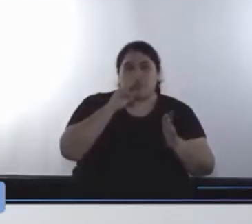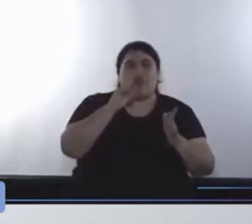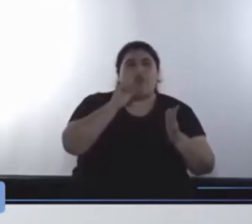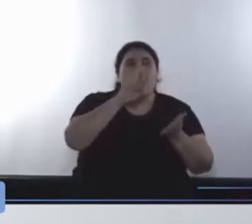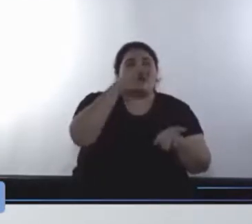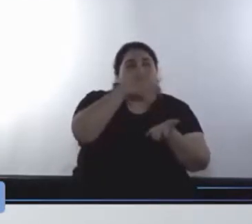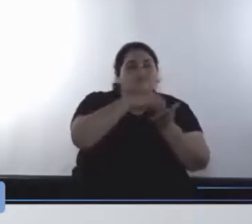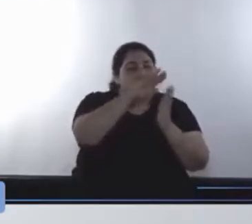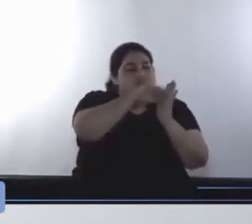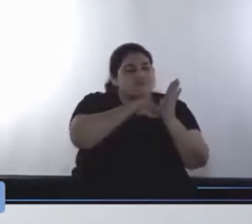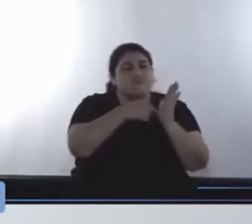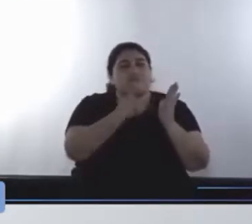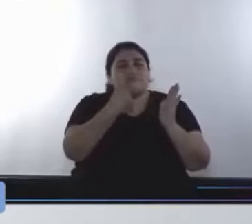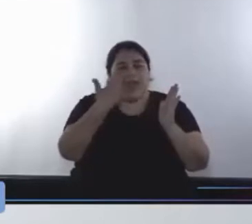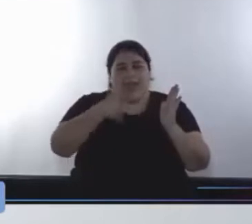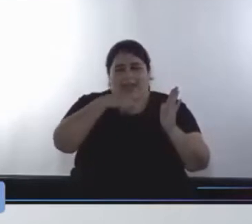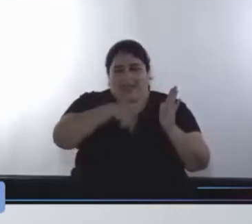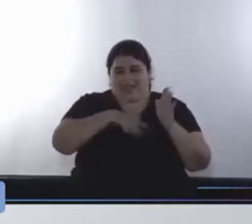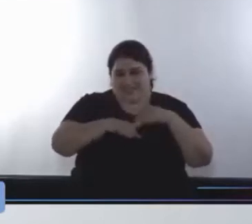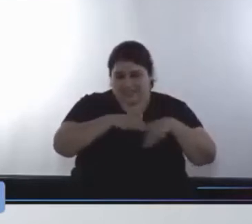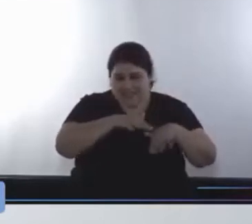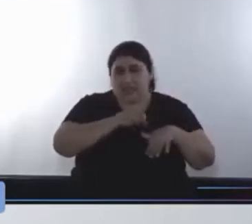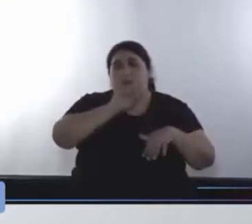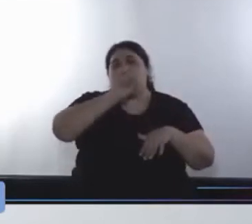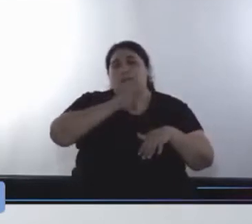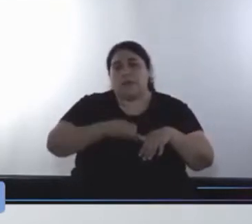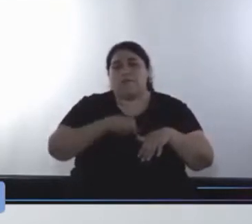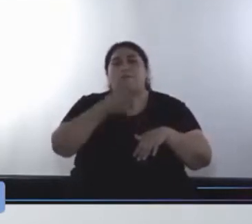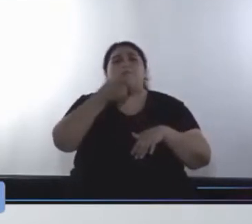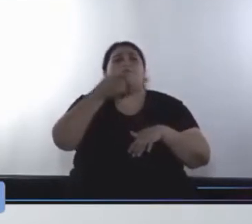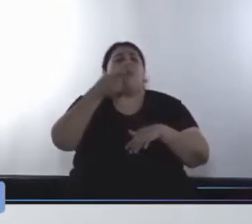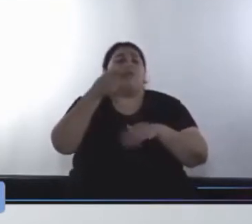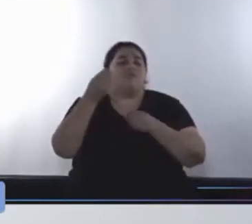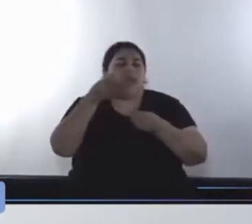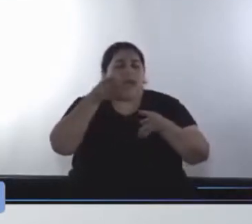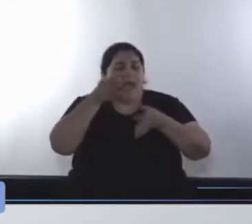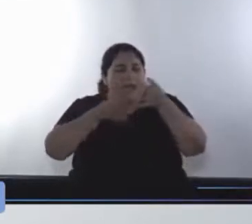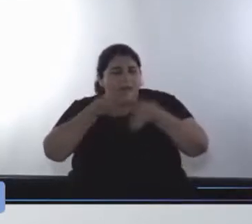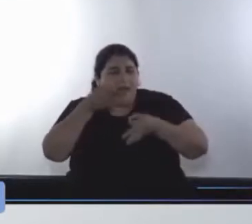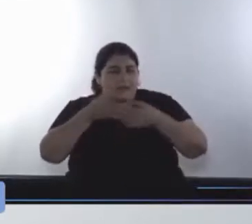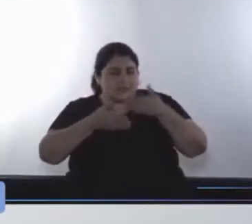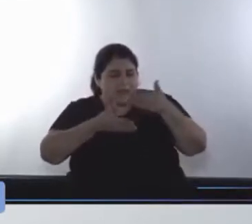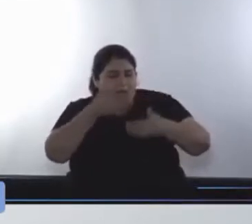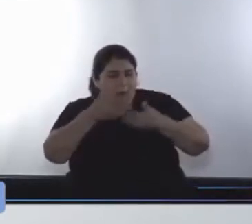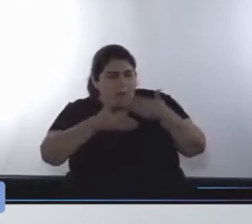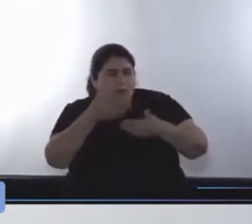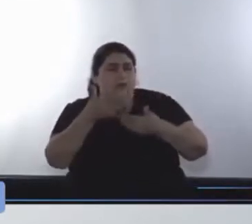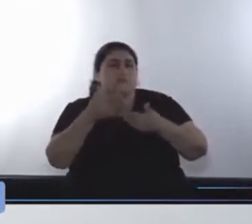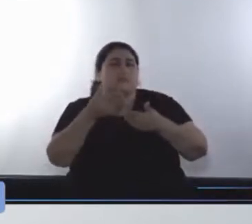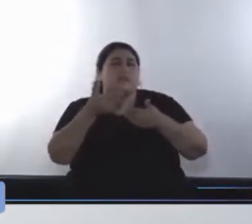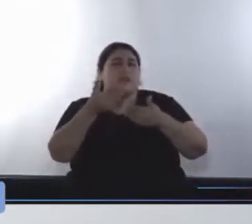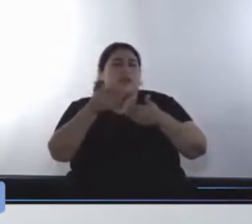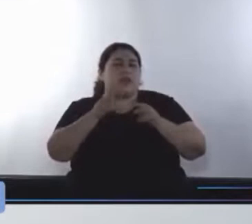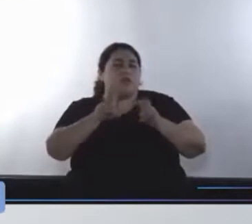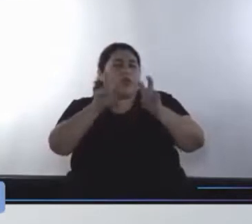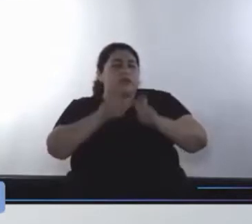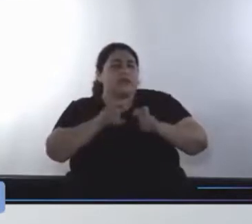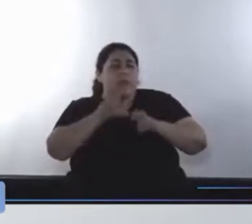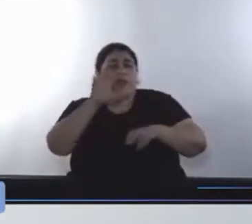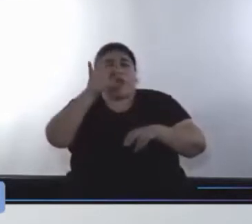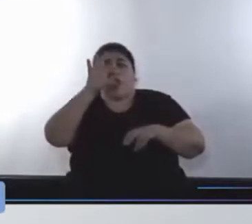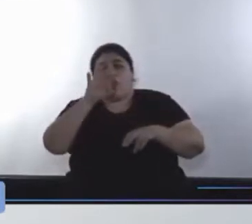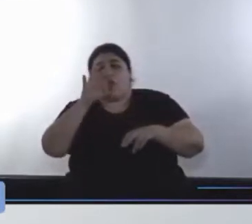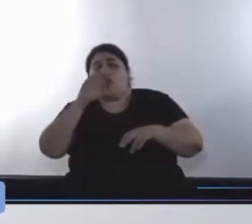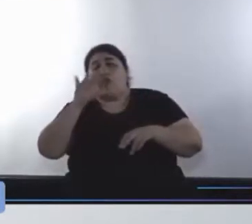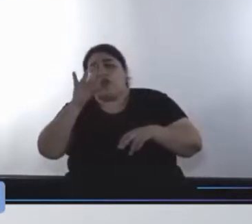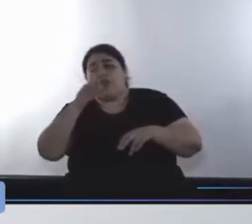y en relación a este panel, el análisis de los avances en el cumplimiento del ODS-11,